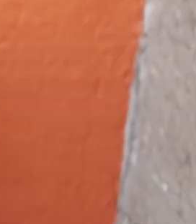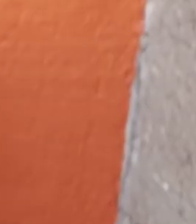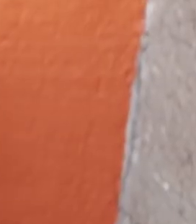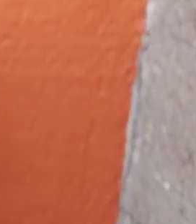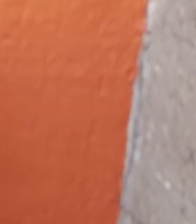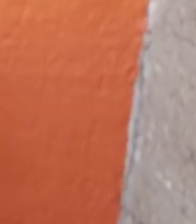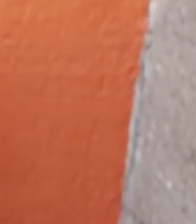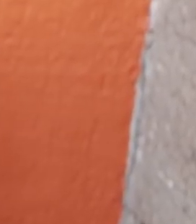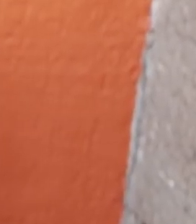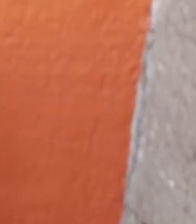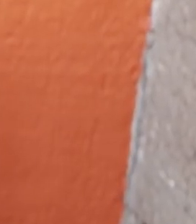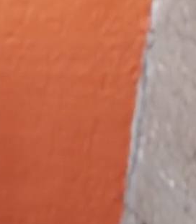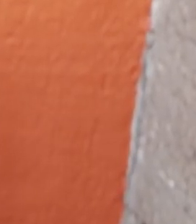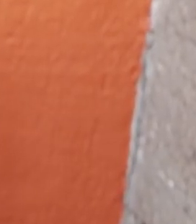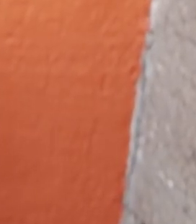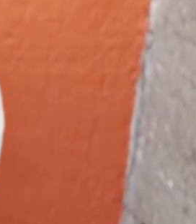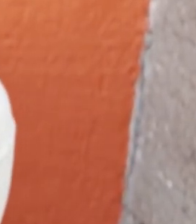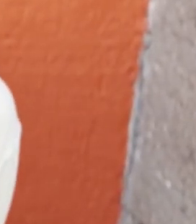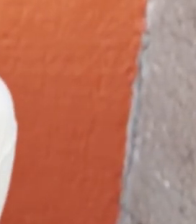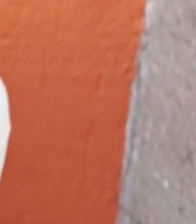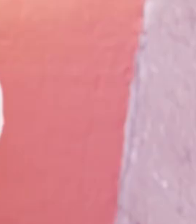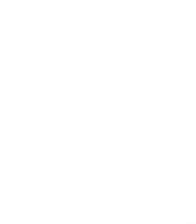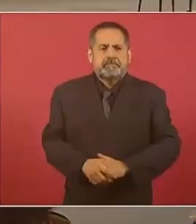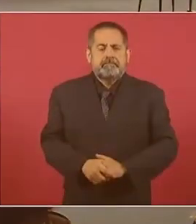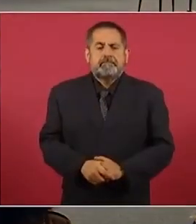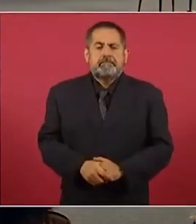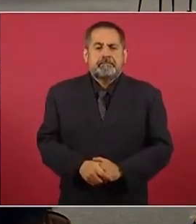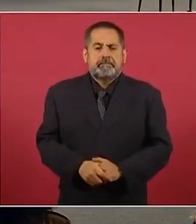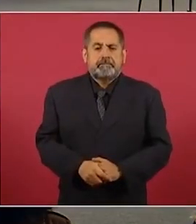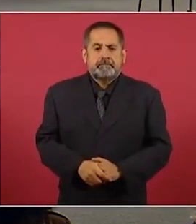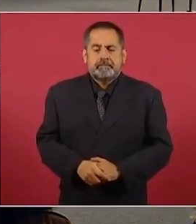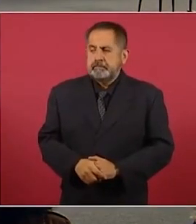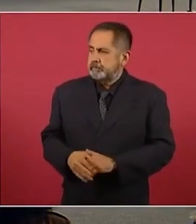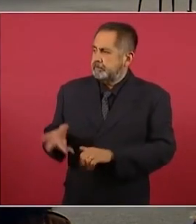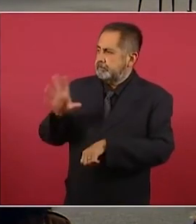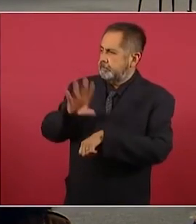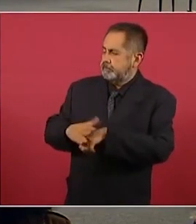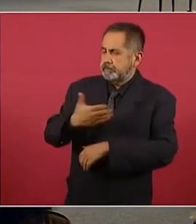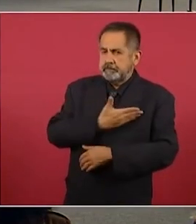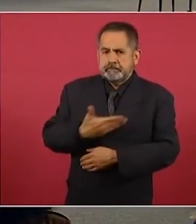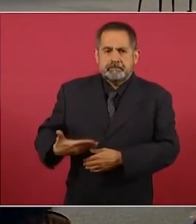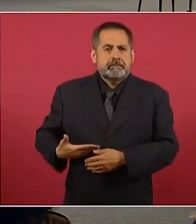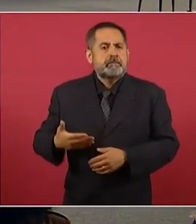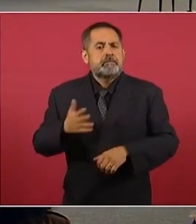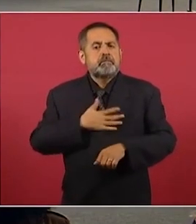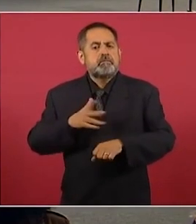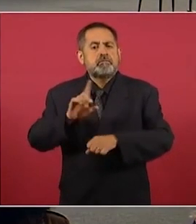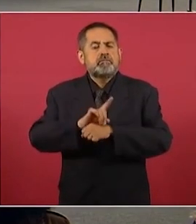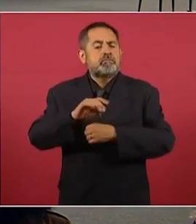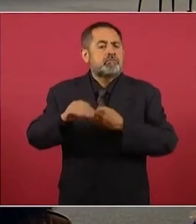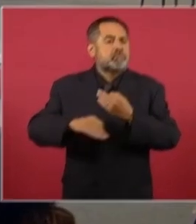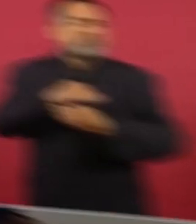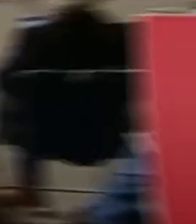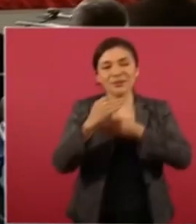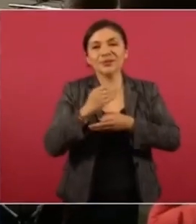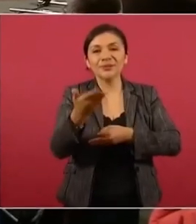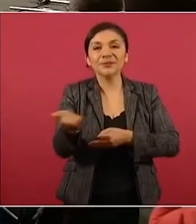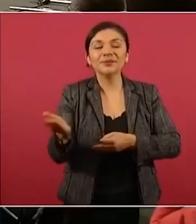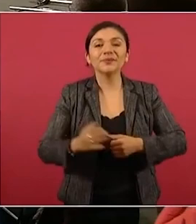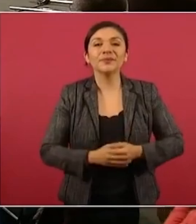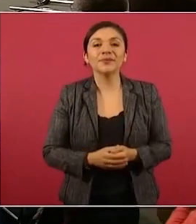Hola amigos, soy Elizabeth García Vilchis. Con su permiso señor presidente, buenos días a todas y a todos.